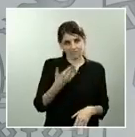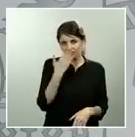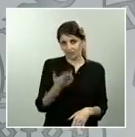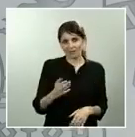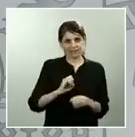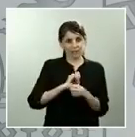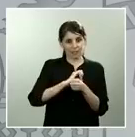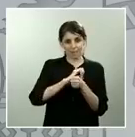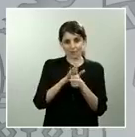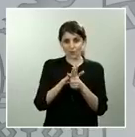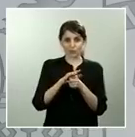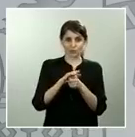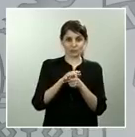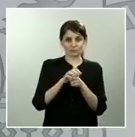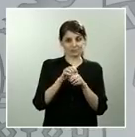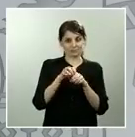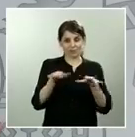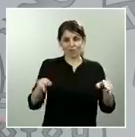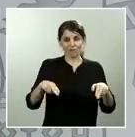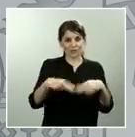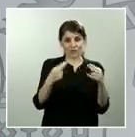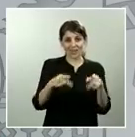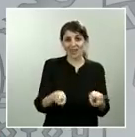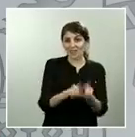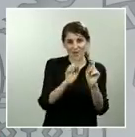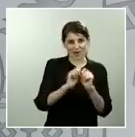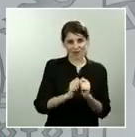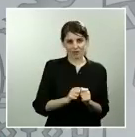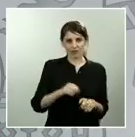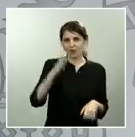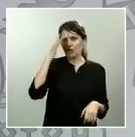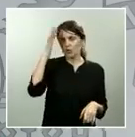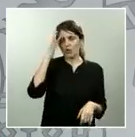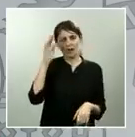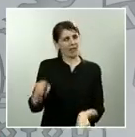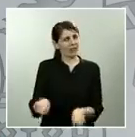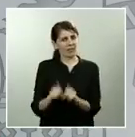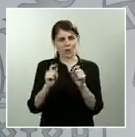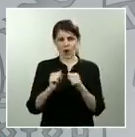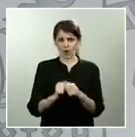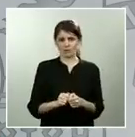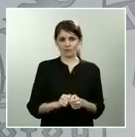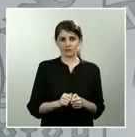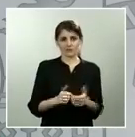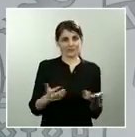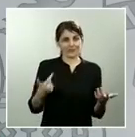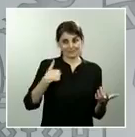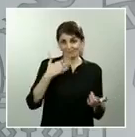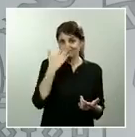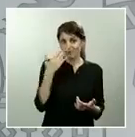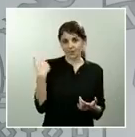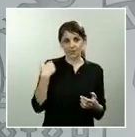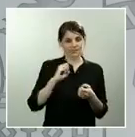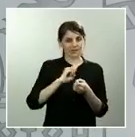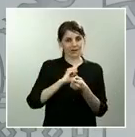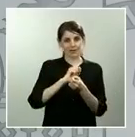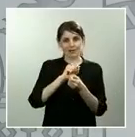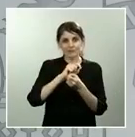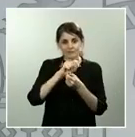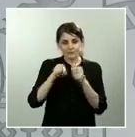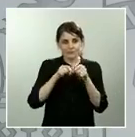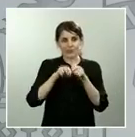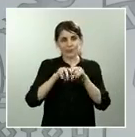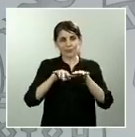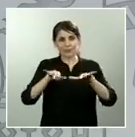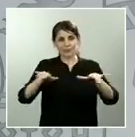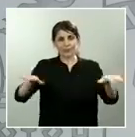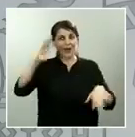de ideologías, no existe ni en el conjunto del mundo, es una pandemia global que está afectando a todos los países del mundo y